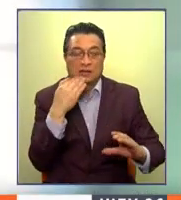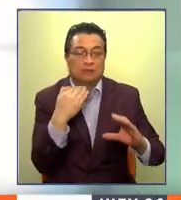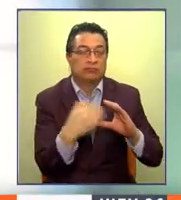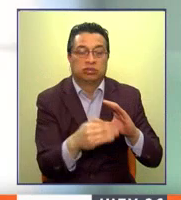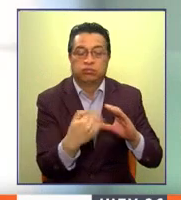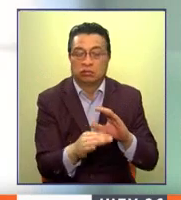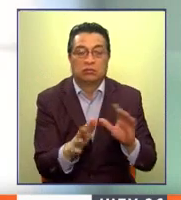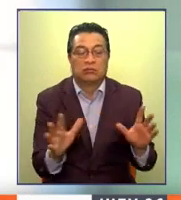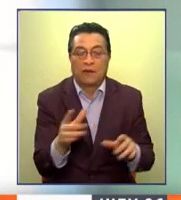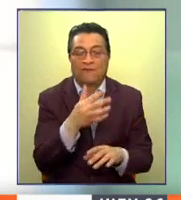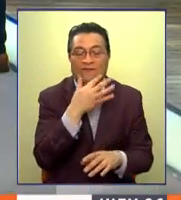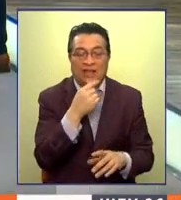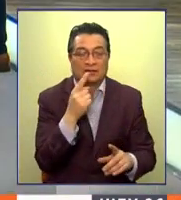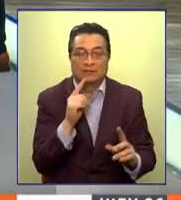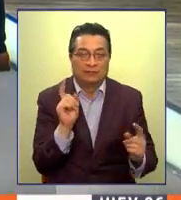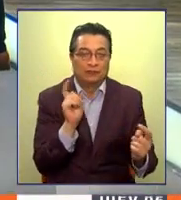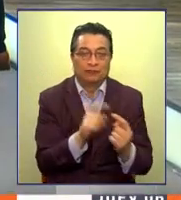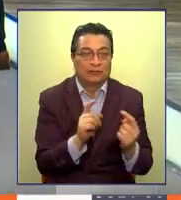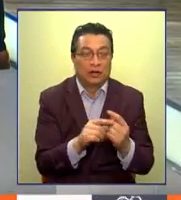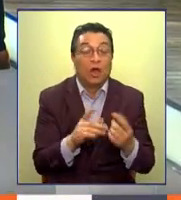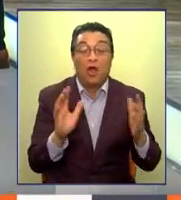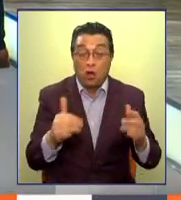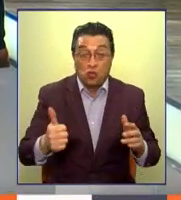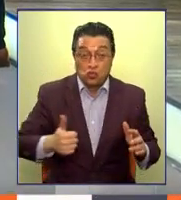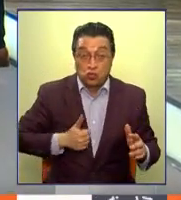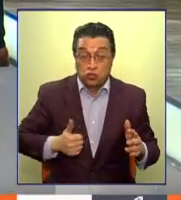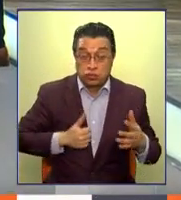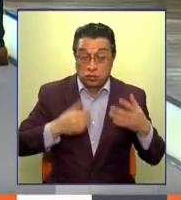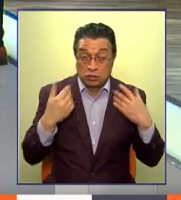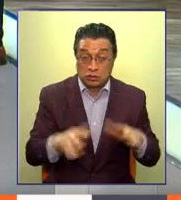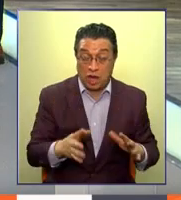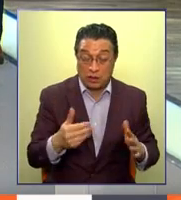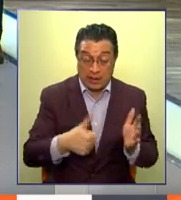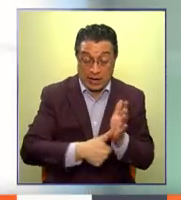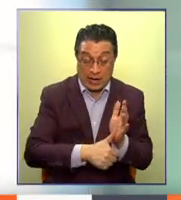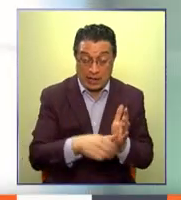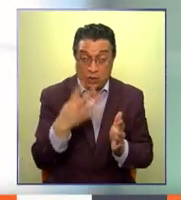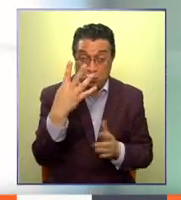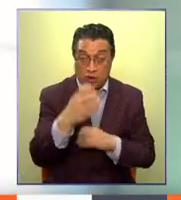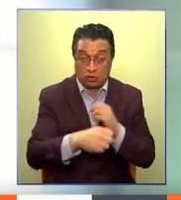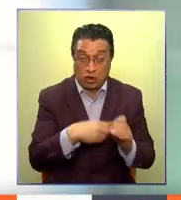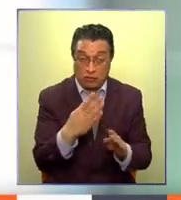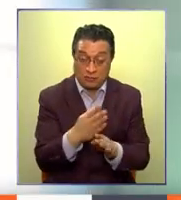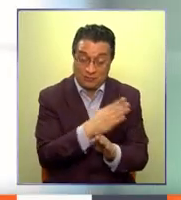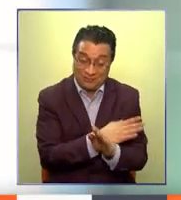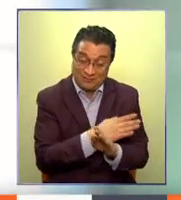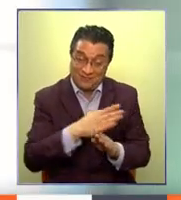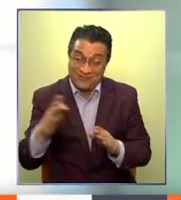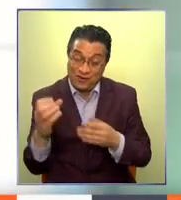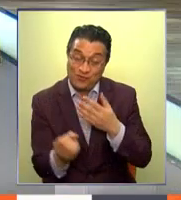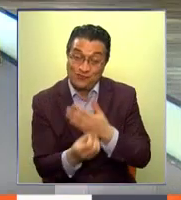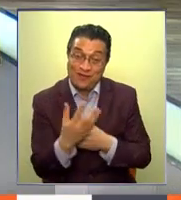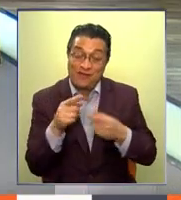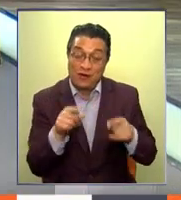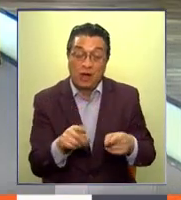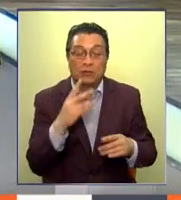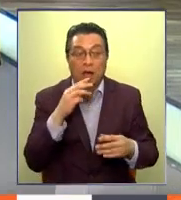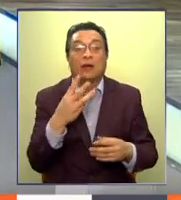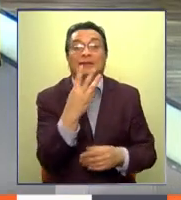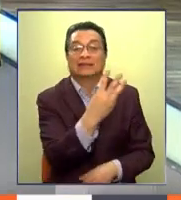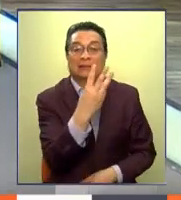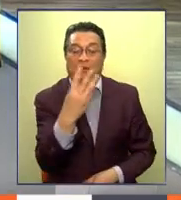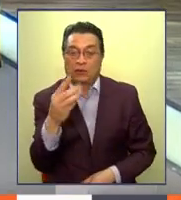organismo con usted. Cumpliendo con dicha condición, entonces ya se ingresa a la página web www